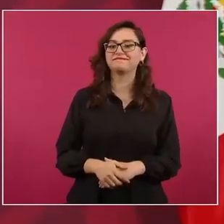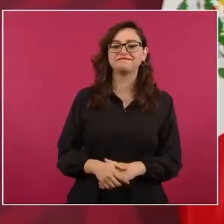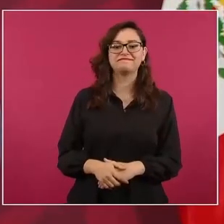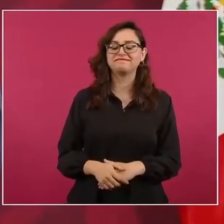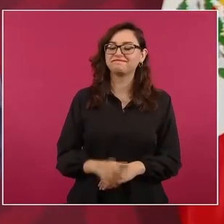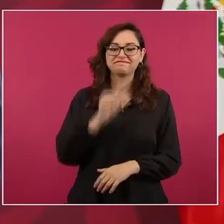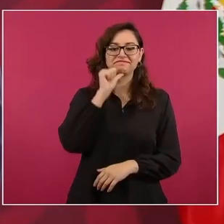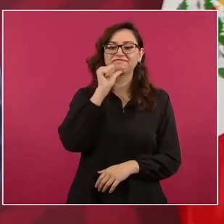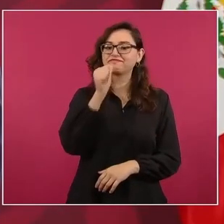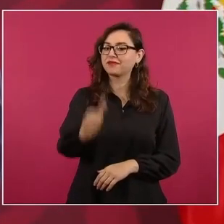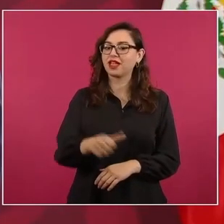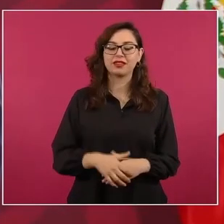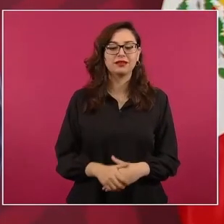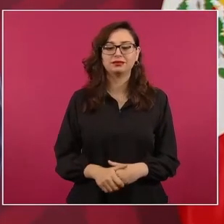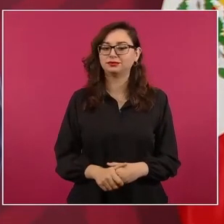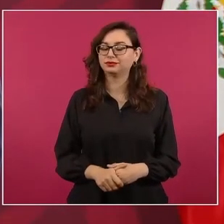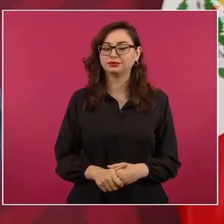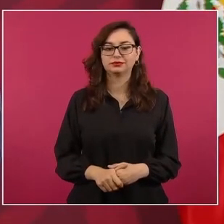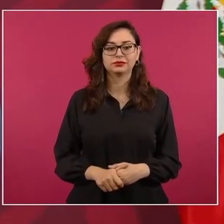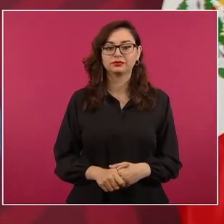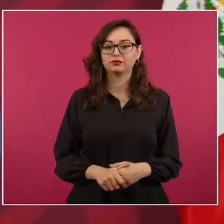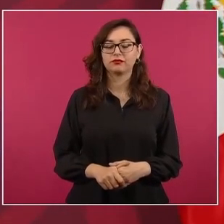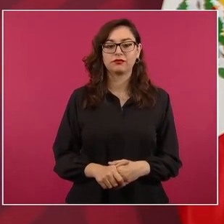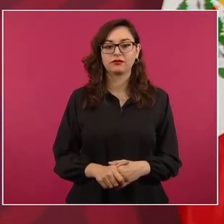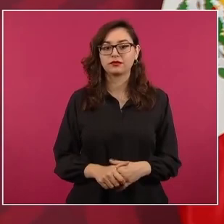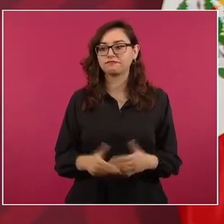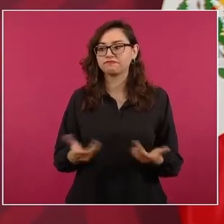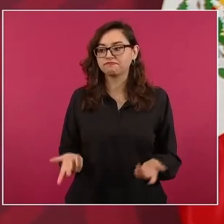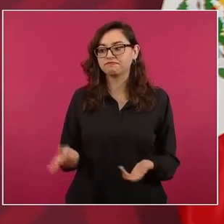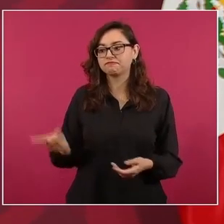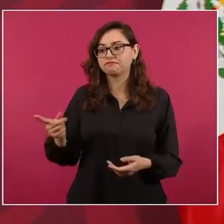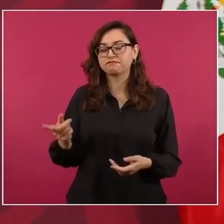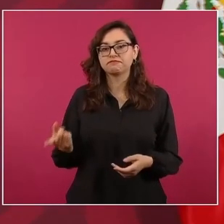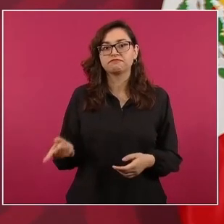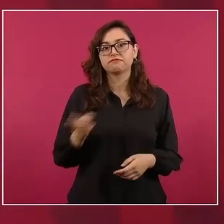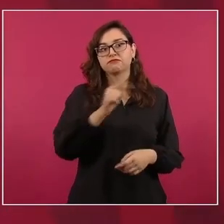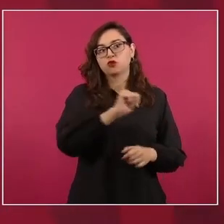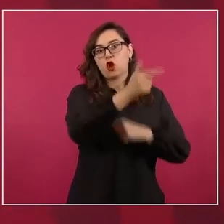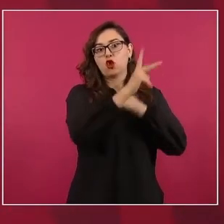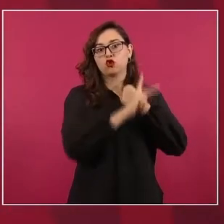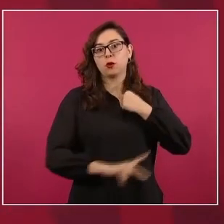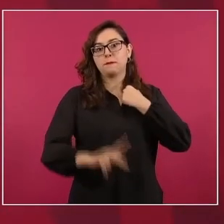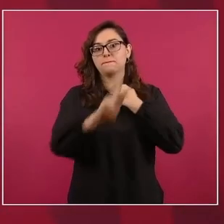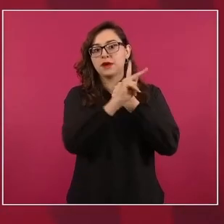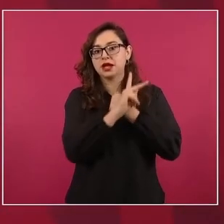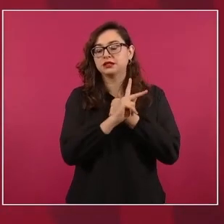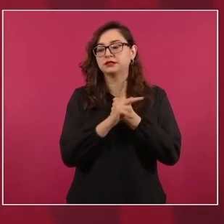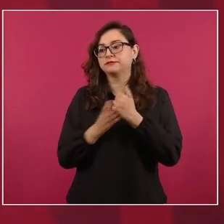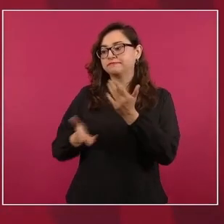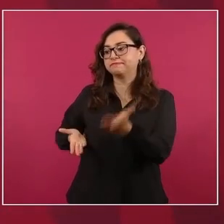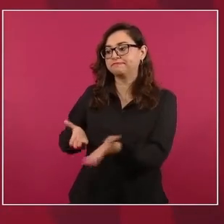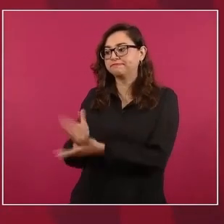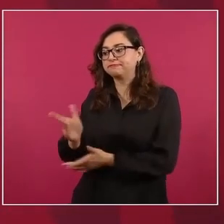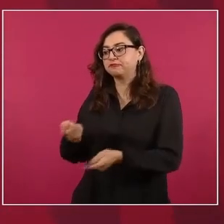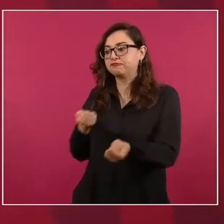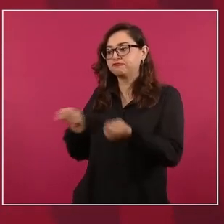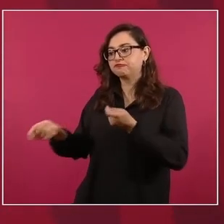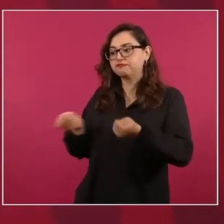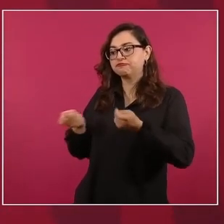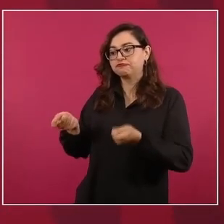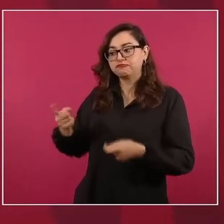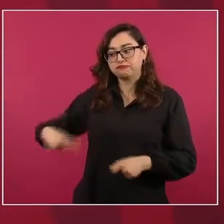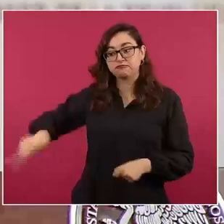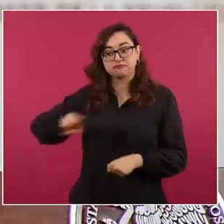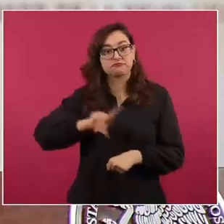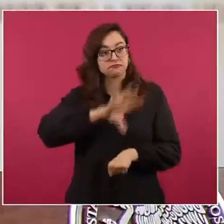de ninguna agencia ni de ningún